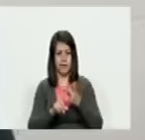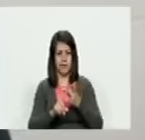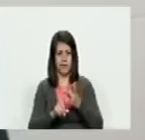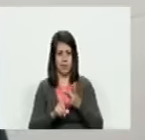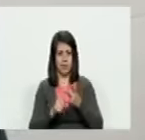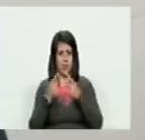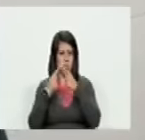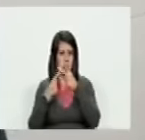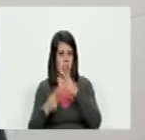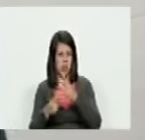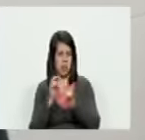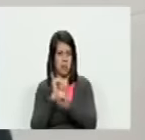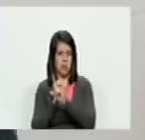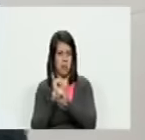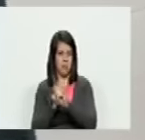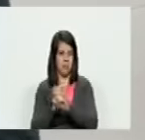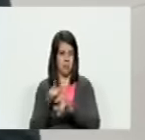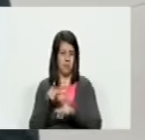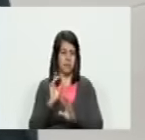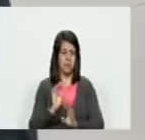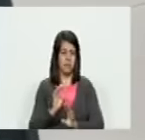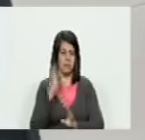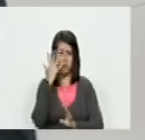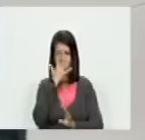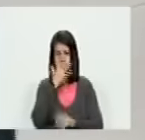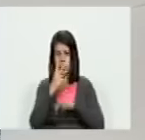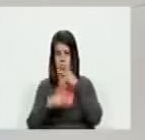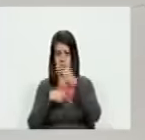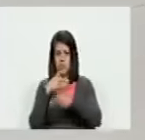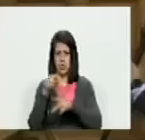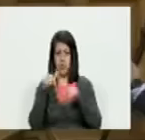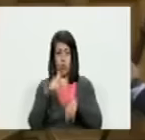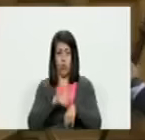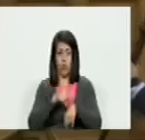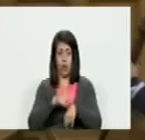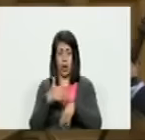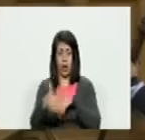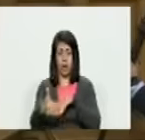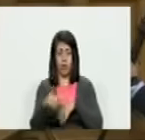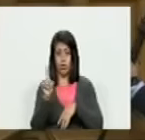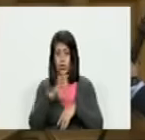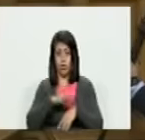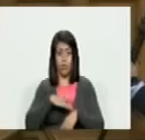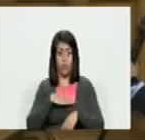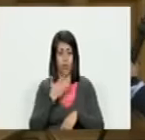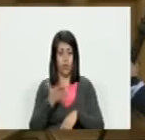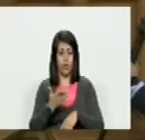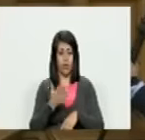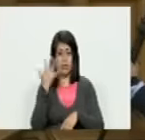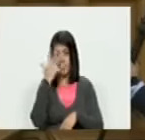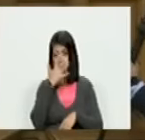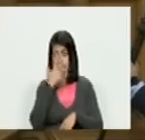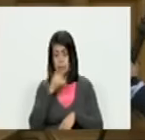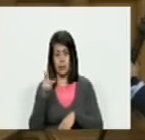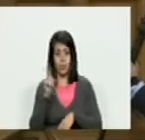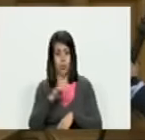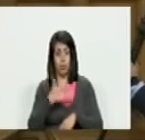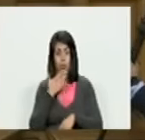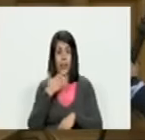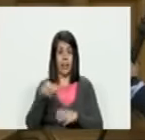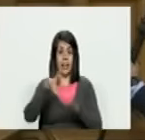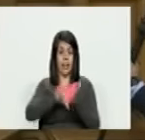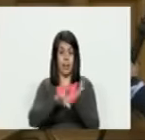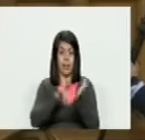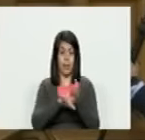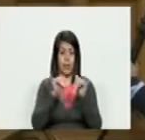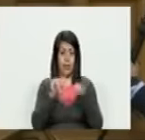otras páginas de dudosa procedencia en este horario la procedencia no es dudosa lo que pasa es que no se puede referir